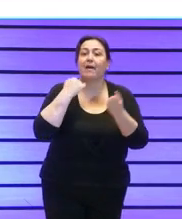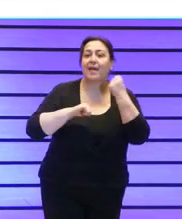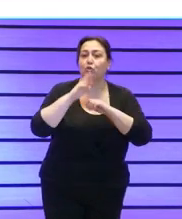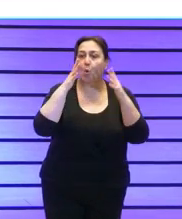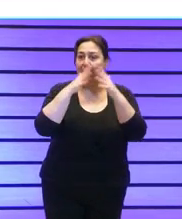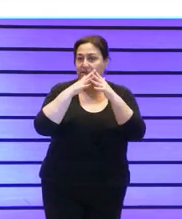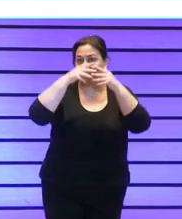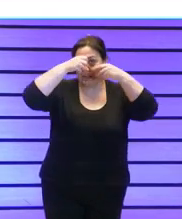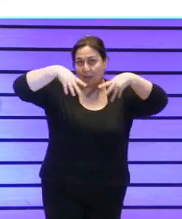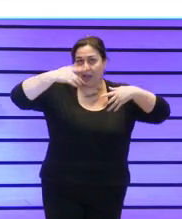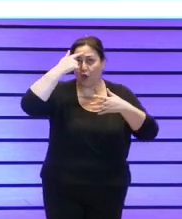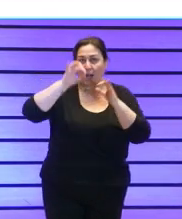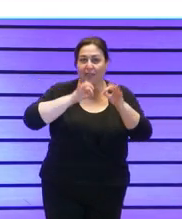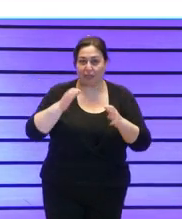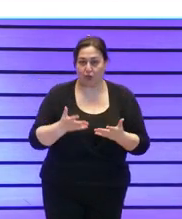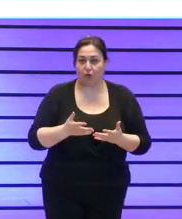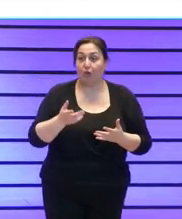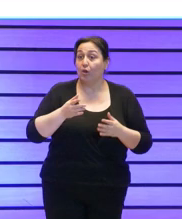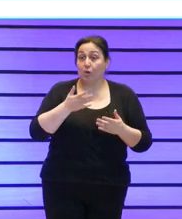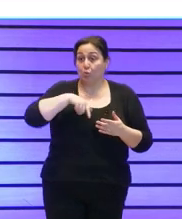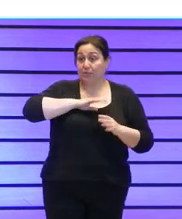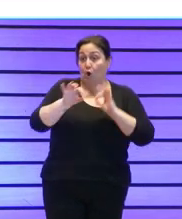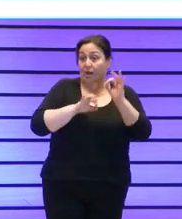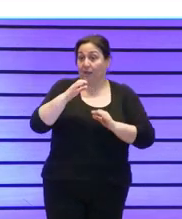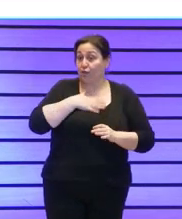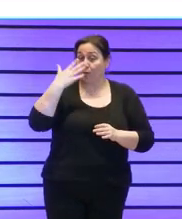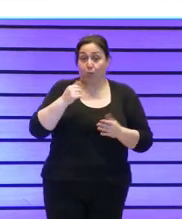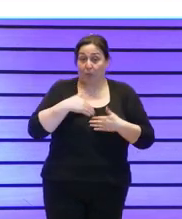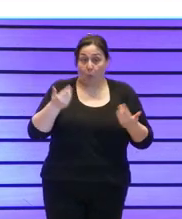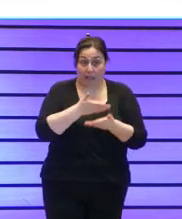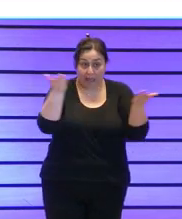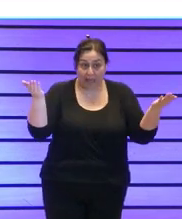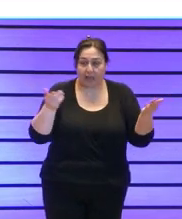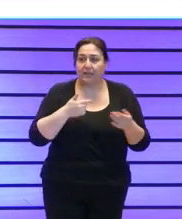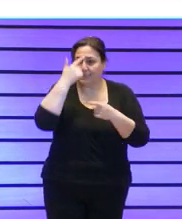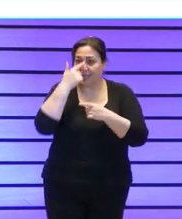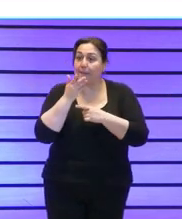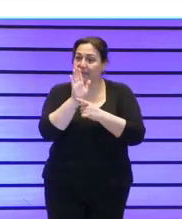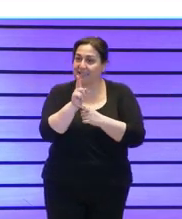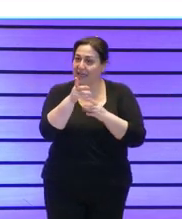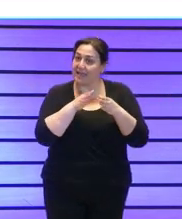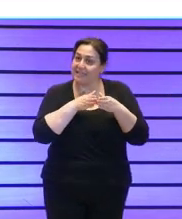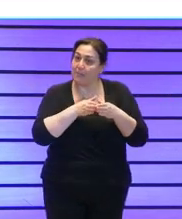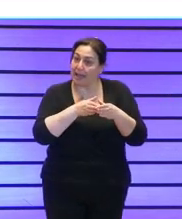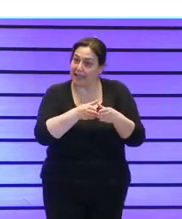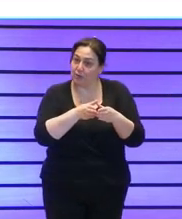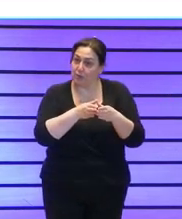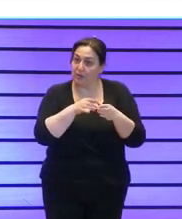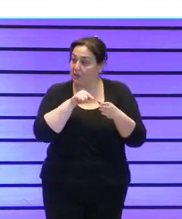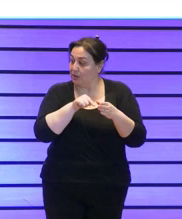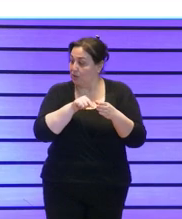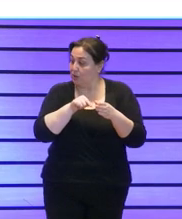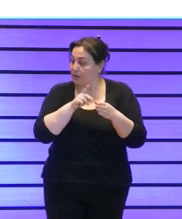nuestra organización que podría ser cualquiera de las vuestras está representada por ese barquito entonces ahí cambiáis el logo